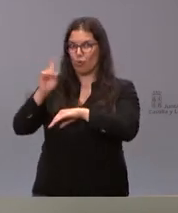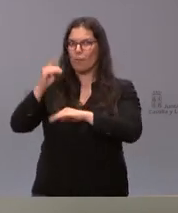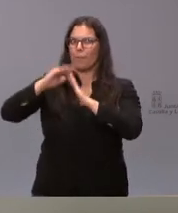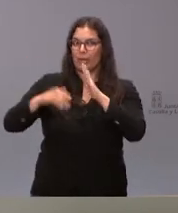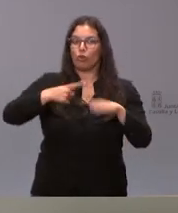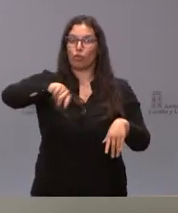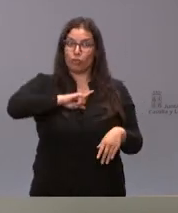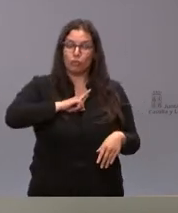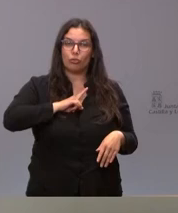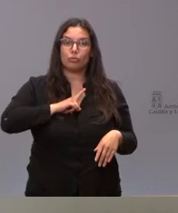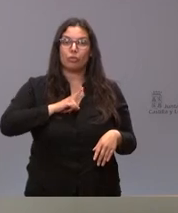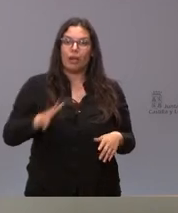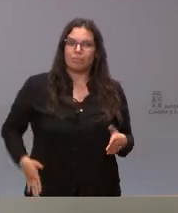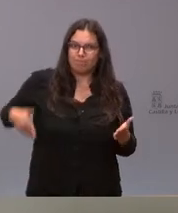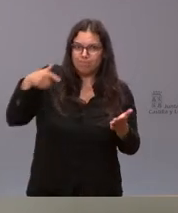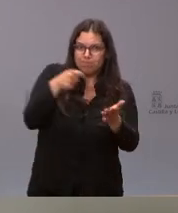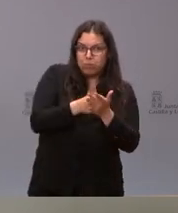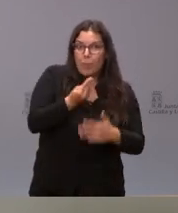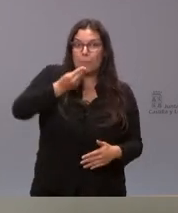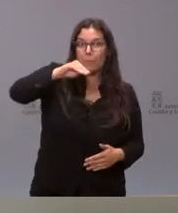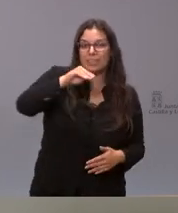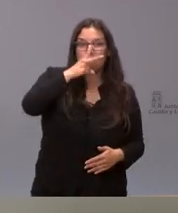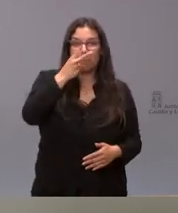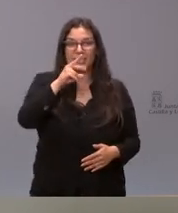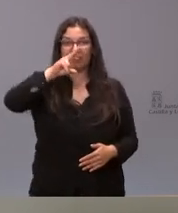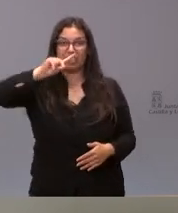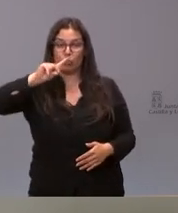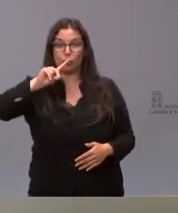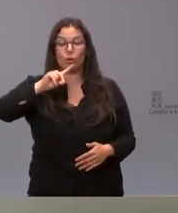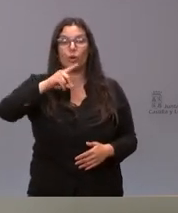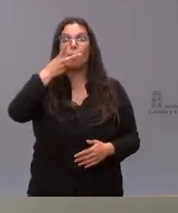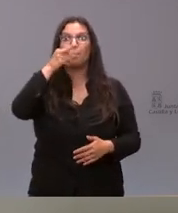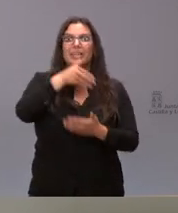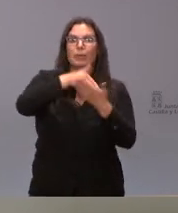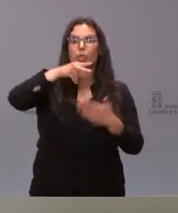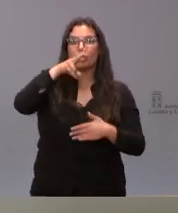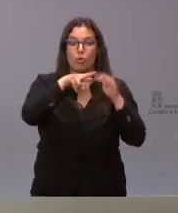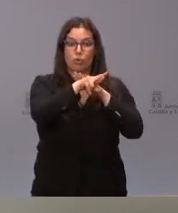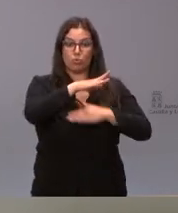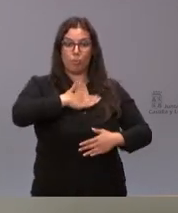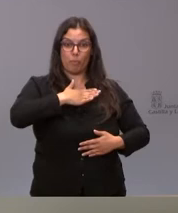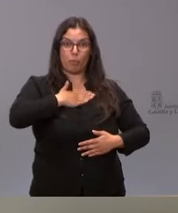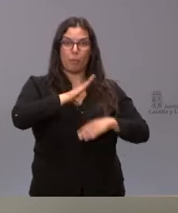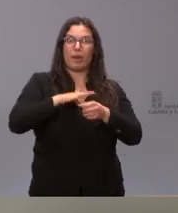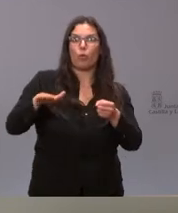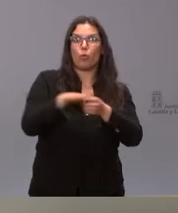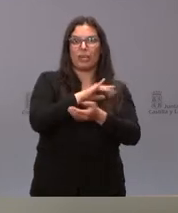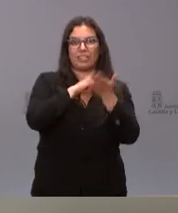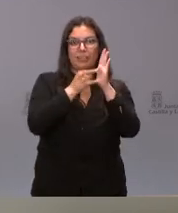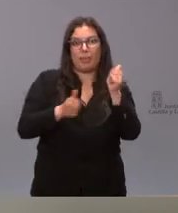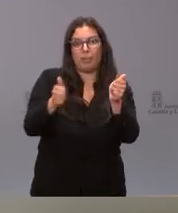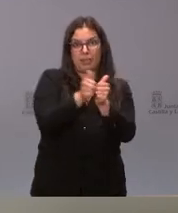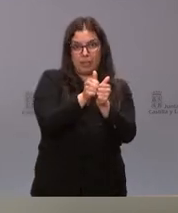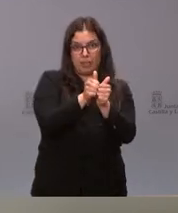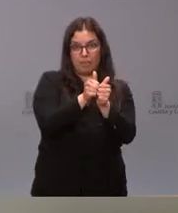nosotros hemos tenido que poner adicionalmente otros 20 millones de euros de recursos propios a los que asignó el gobierno a